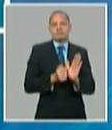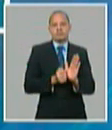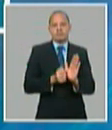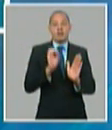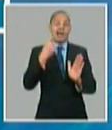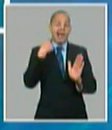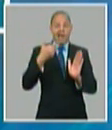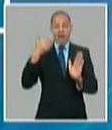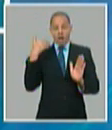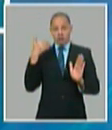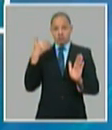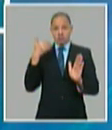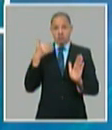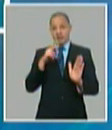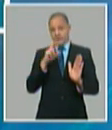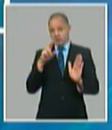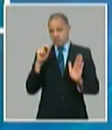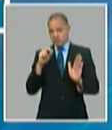hicimos en el 2020